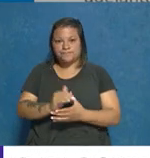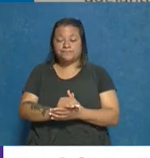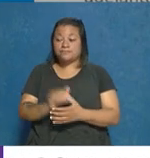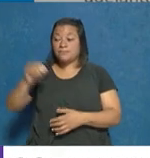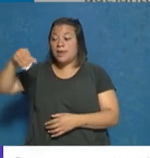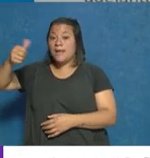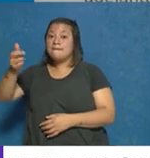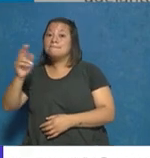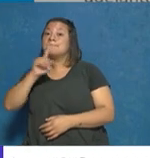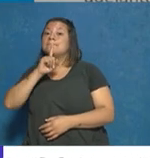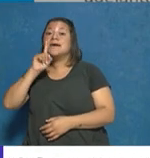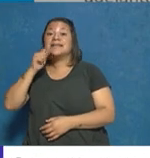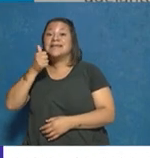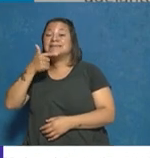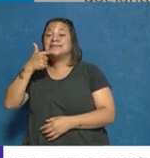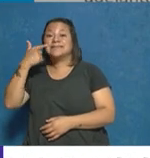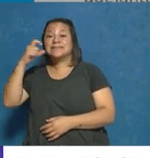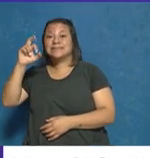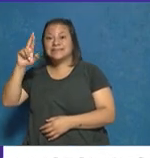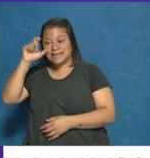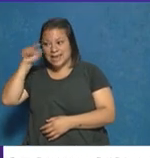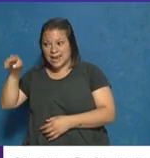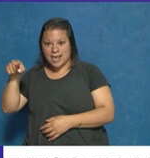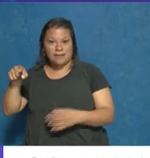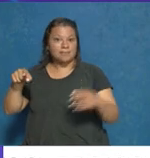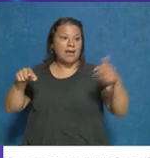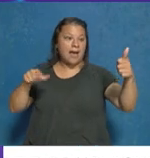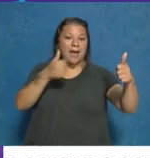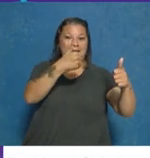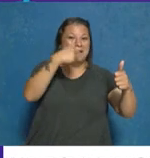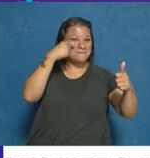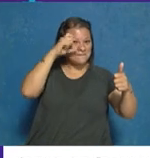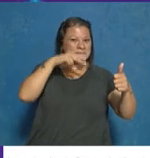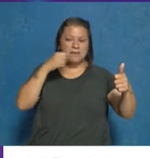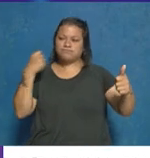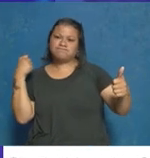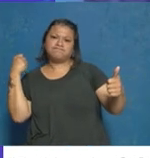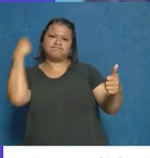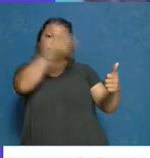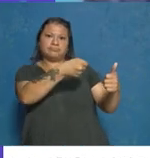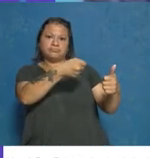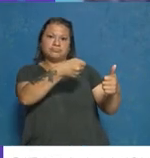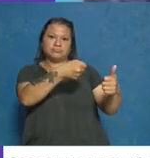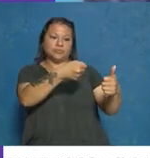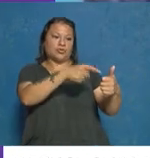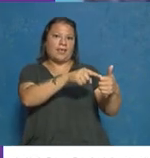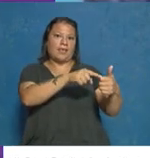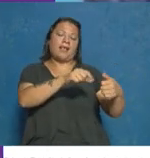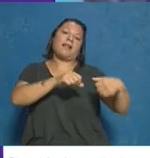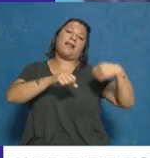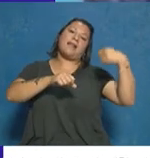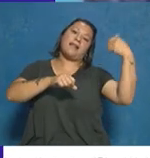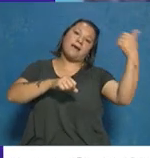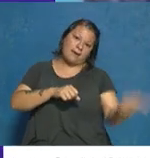Matías Sikre le aplicó una piña a Mieva y que, producto de ese golpe, a Mieva cayó al